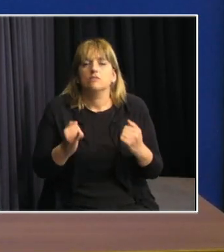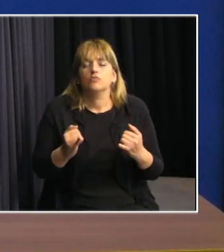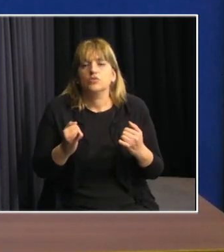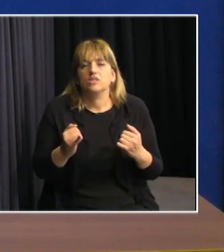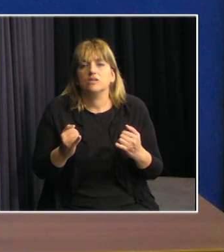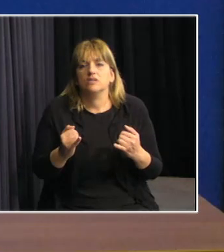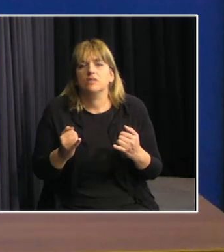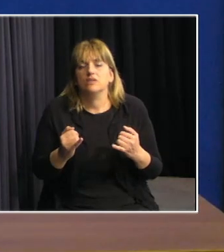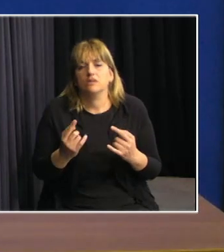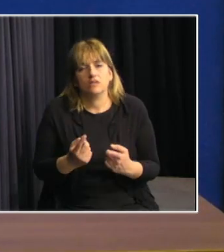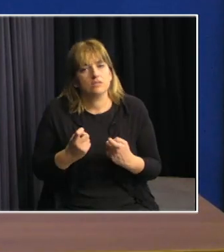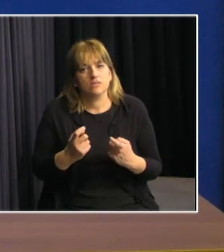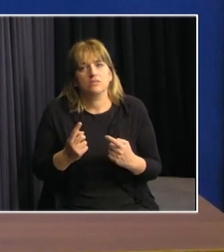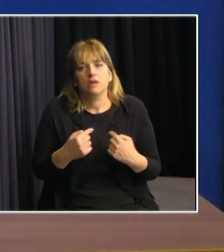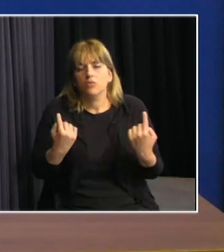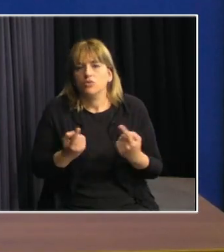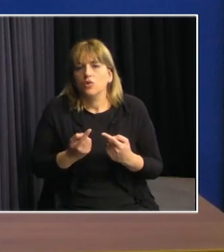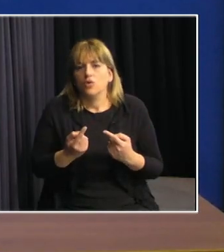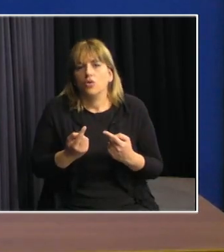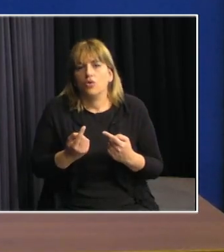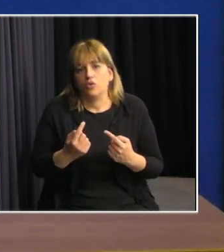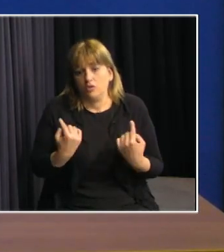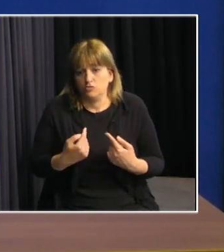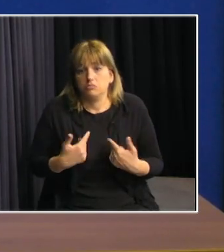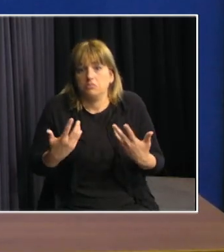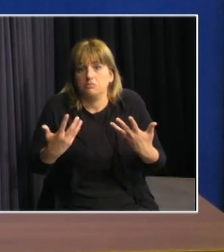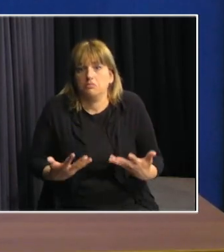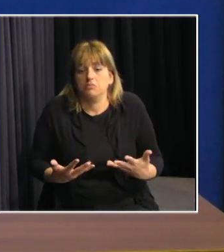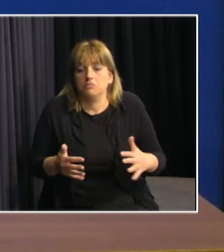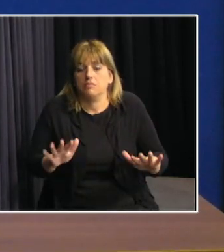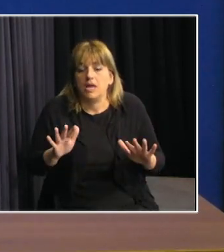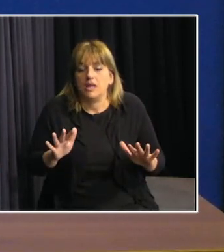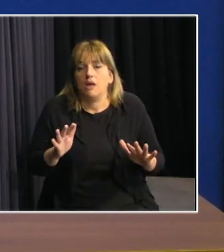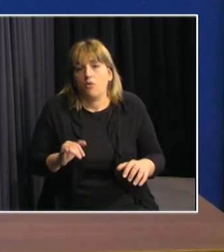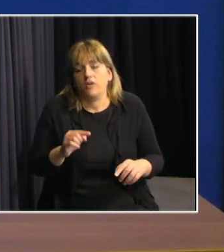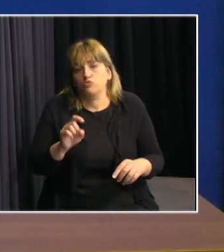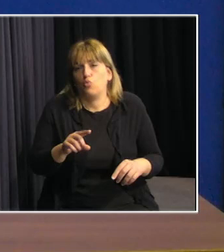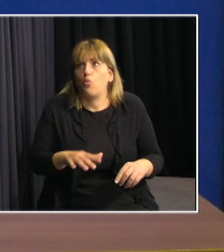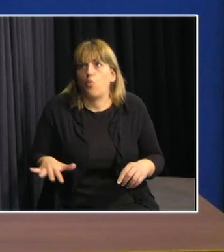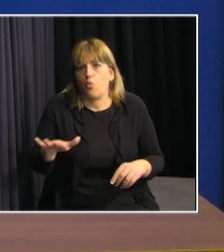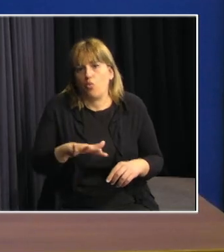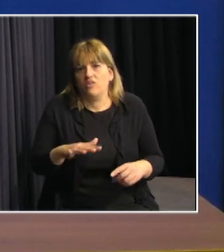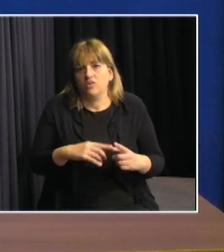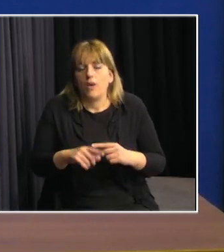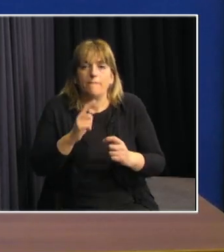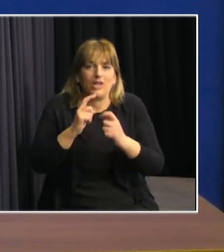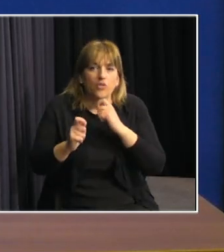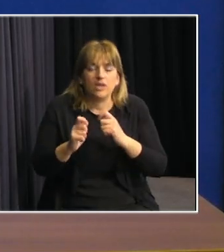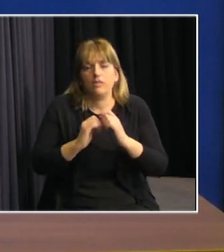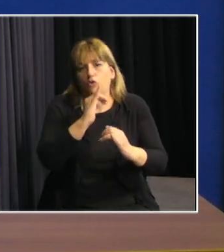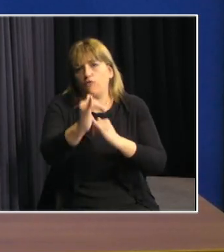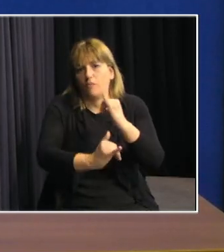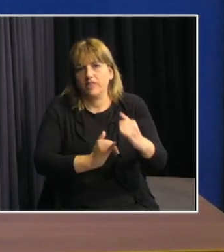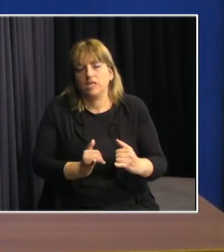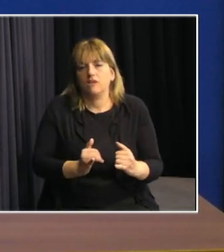lo estamos a las órdenes para ocupar nuestros espacios periodísticos, informativos